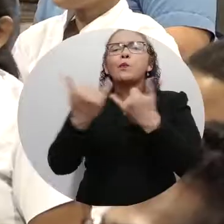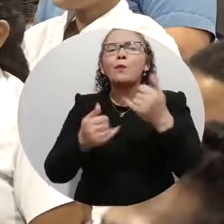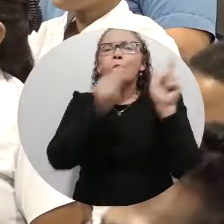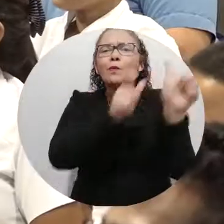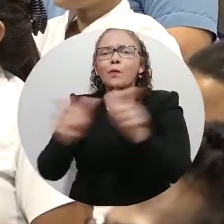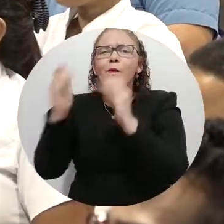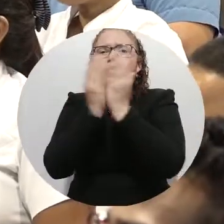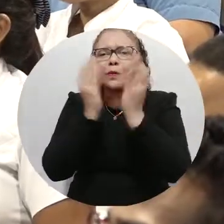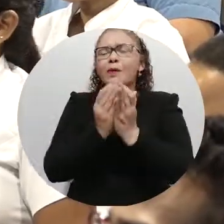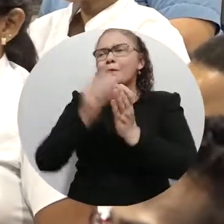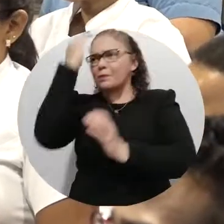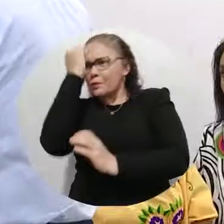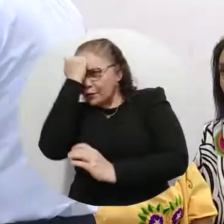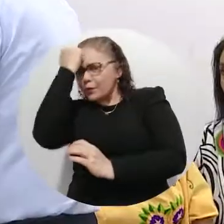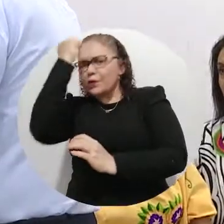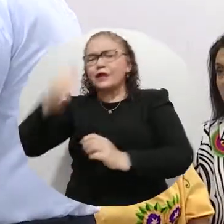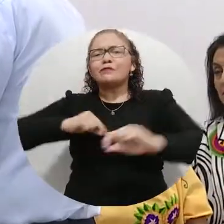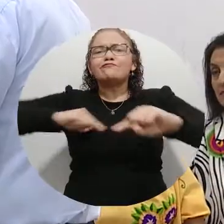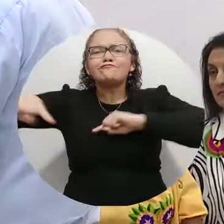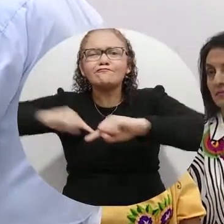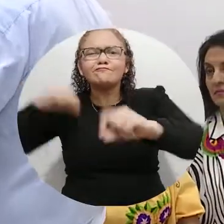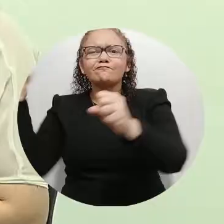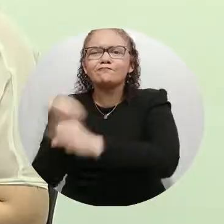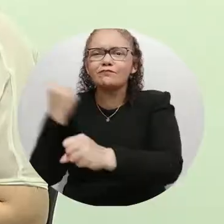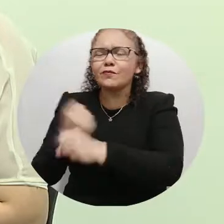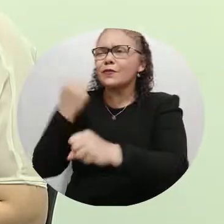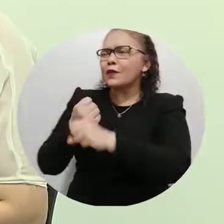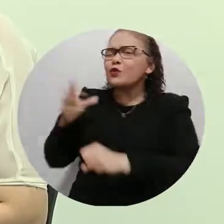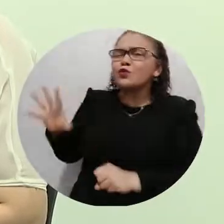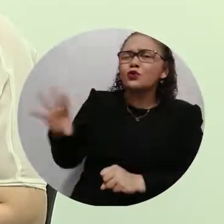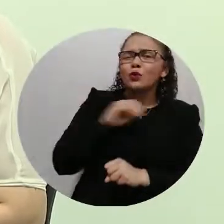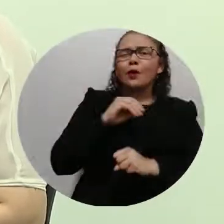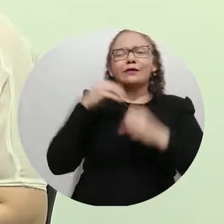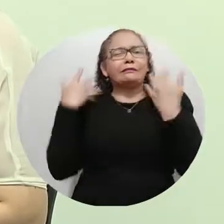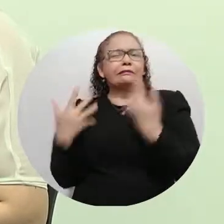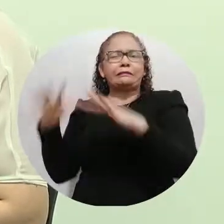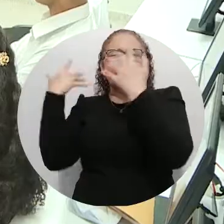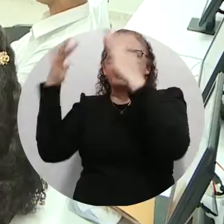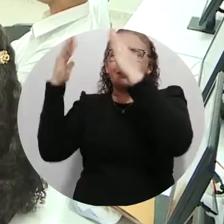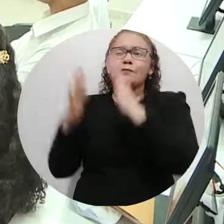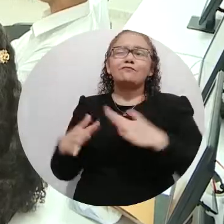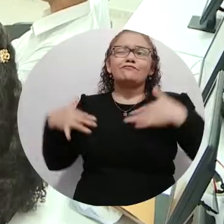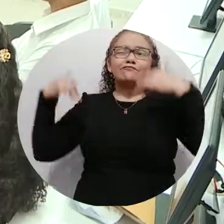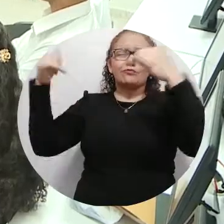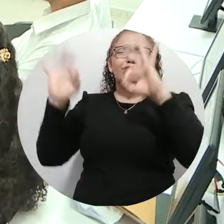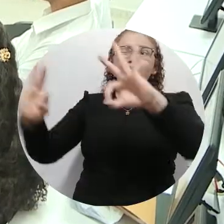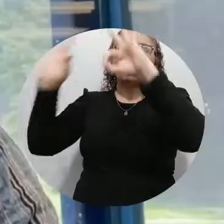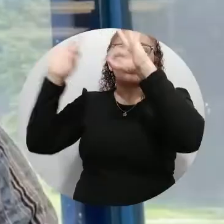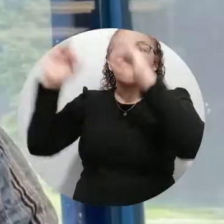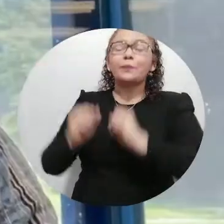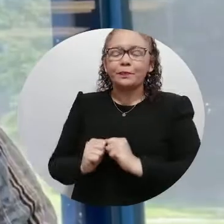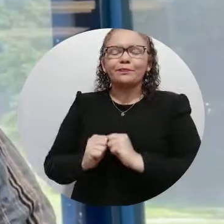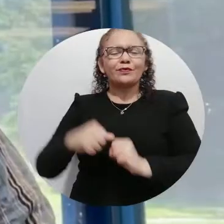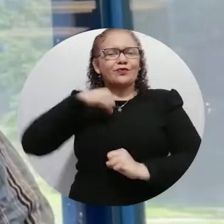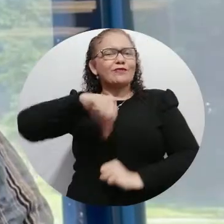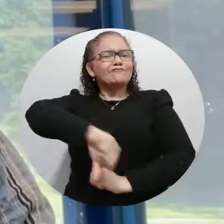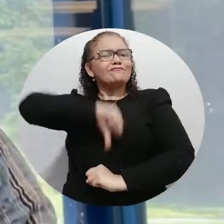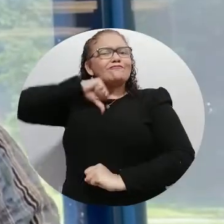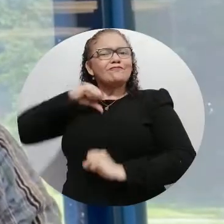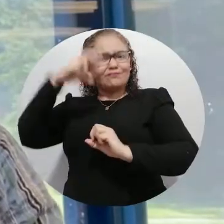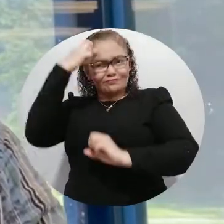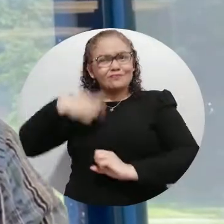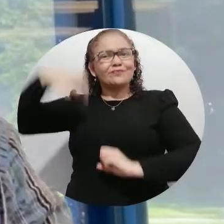a los estudiantes, profesores, trabajadores y directivos por este gran logro. Como egresado, me siento